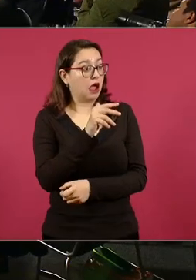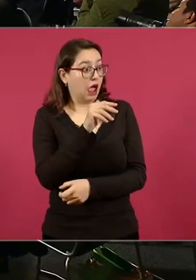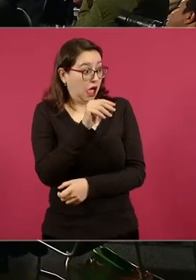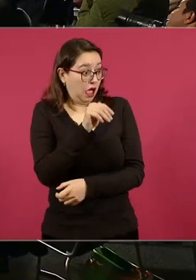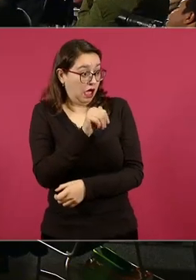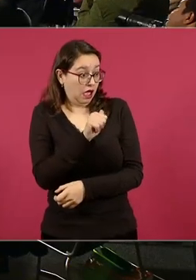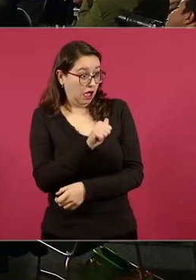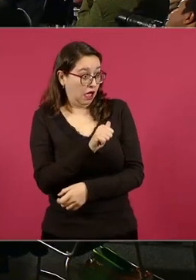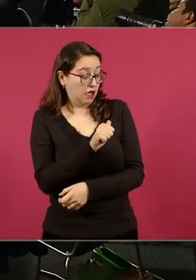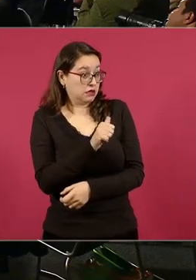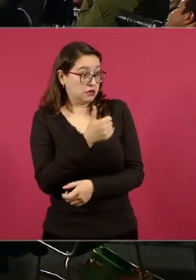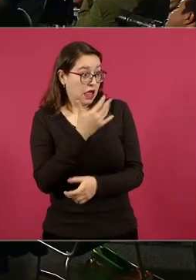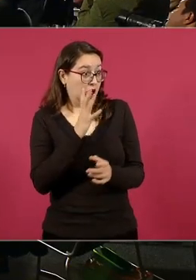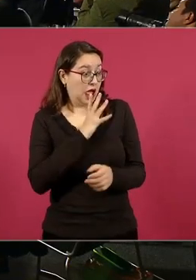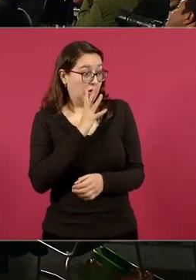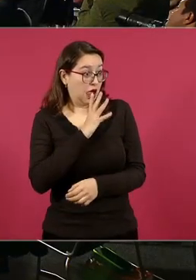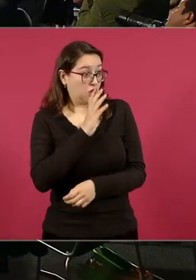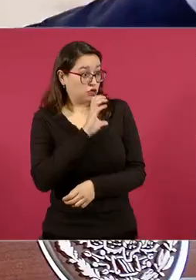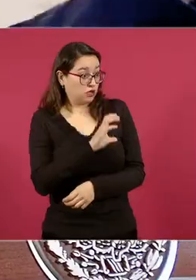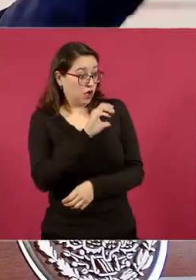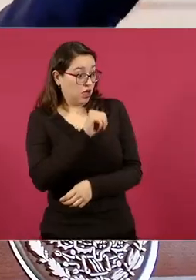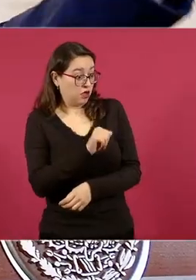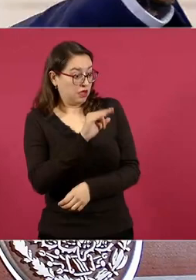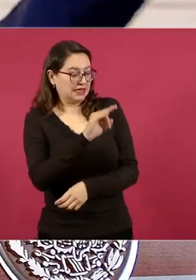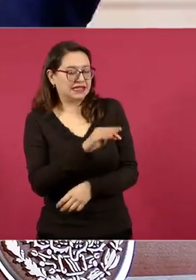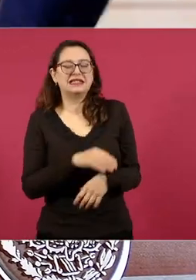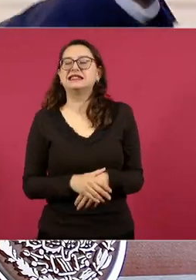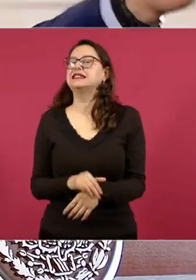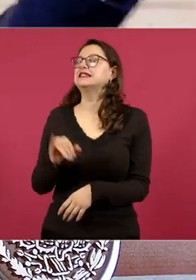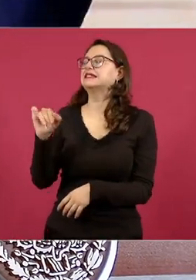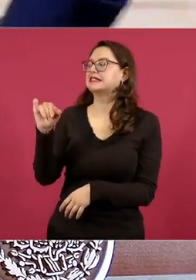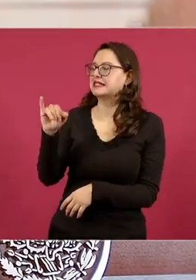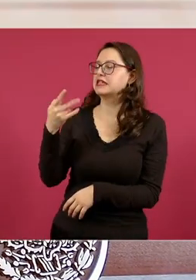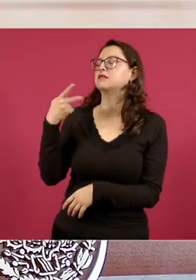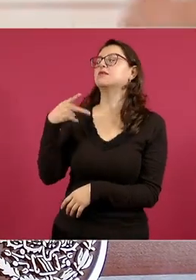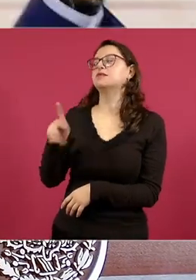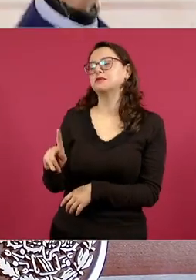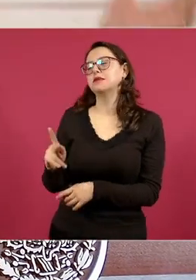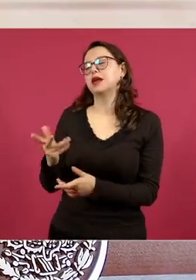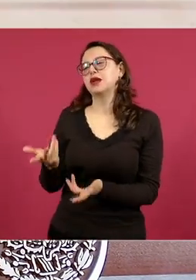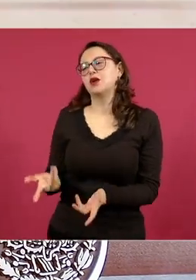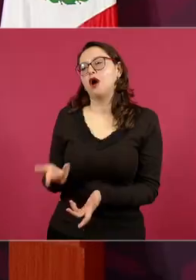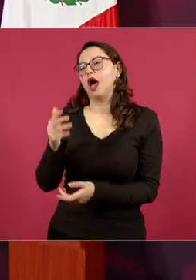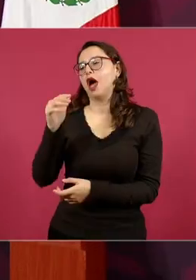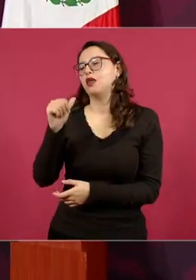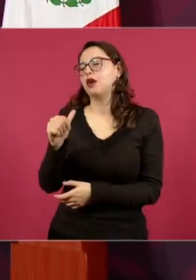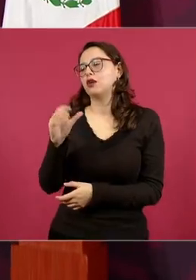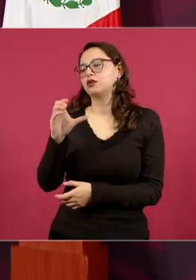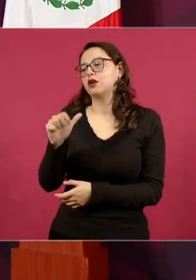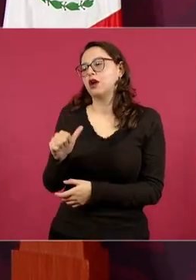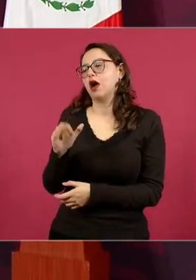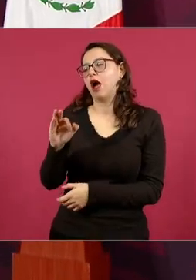judicatura pero no la judicatura actual que está con todo respeto